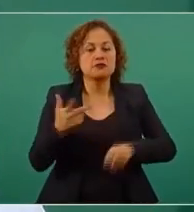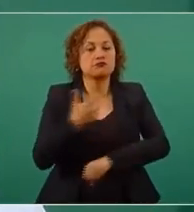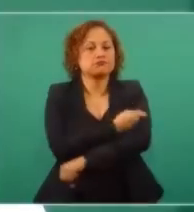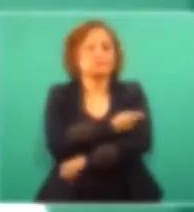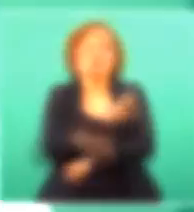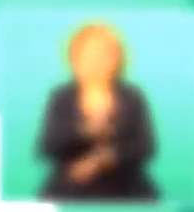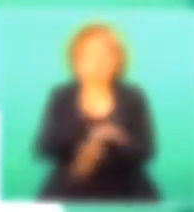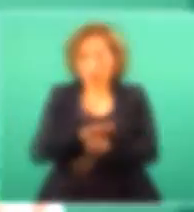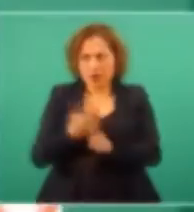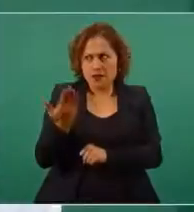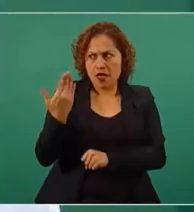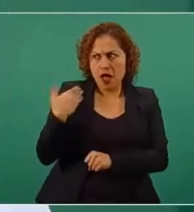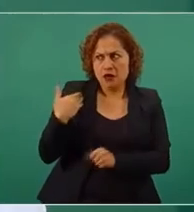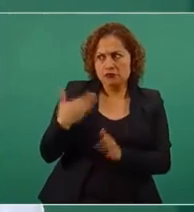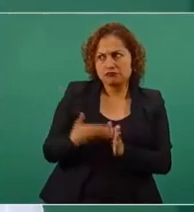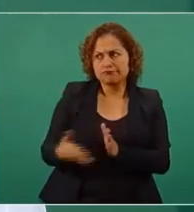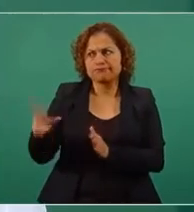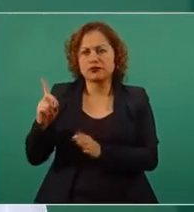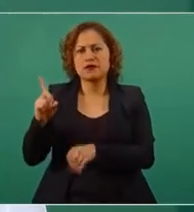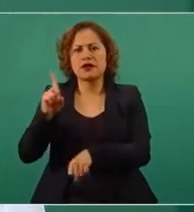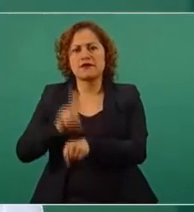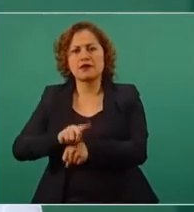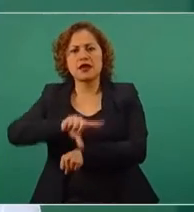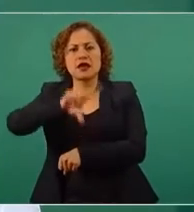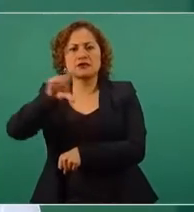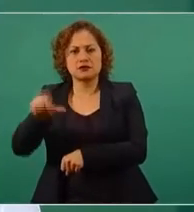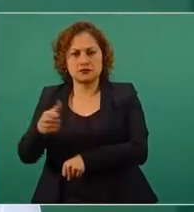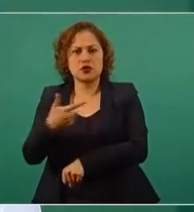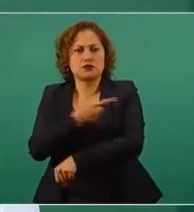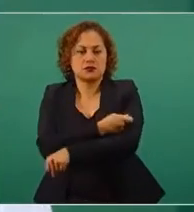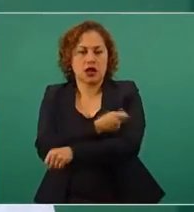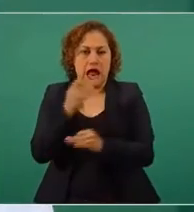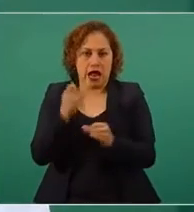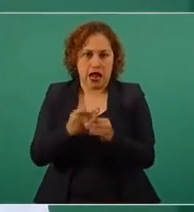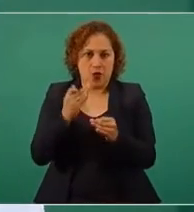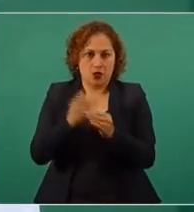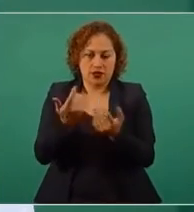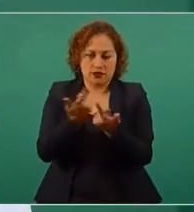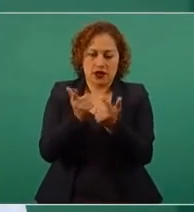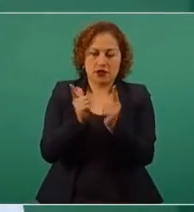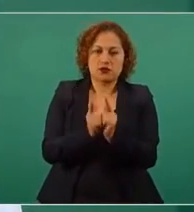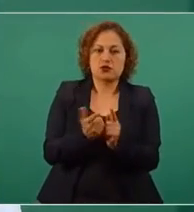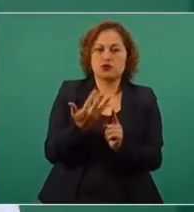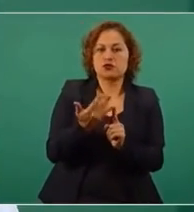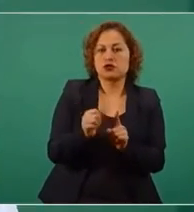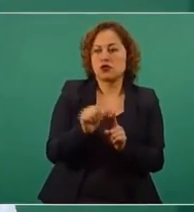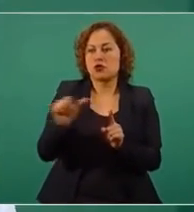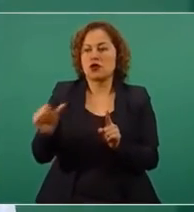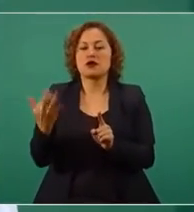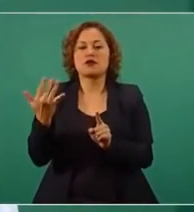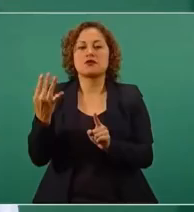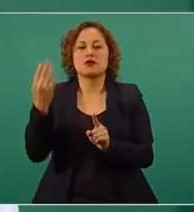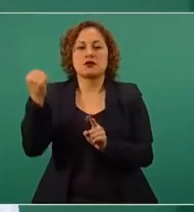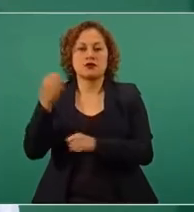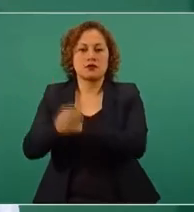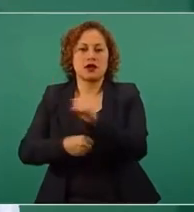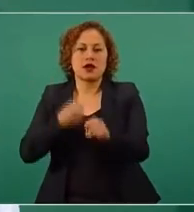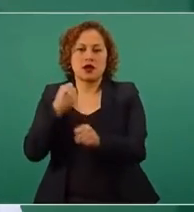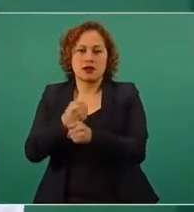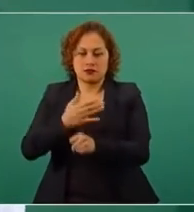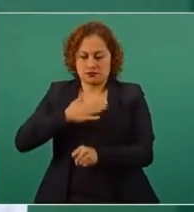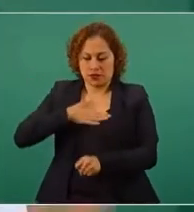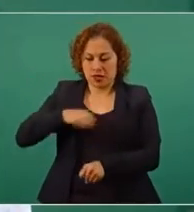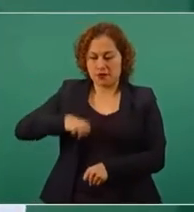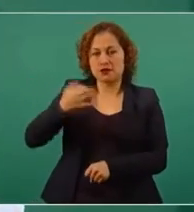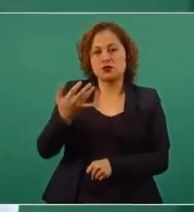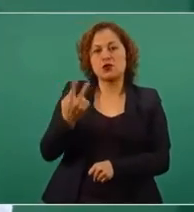pasar 30 días. Se abrió la vacunación de 50 y más, yo tengo 52 años y por supuesto que me voy a vacunar también.